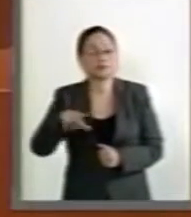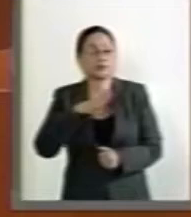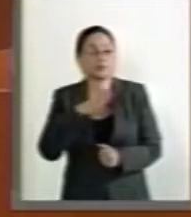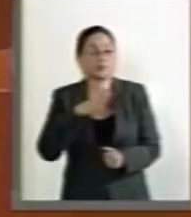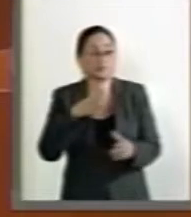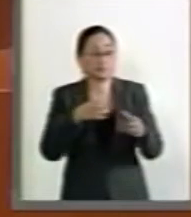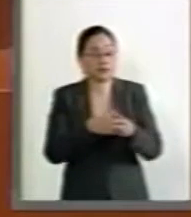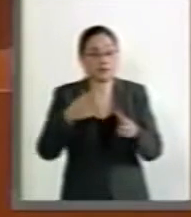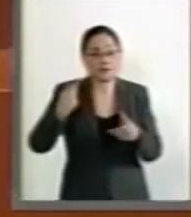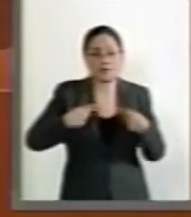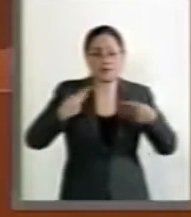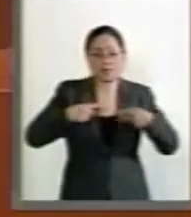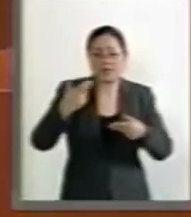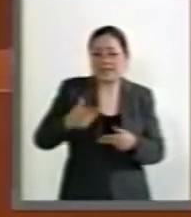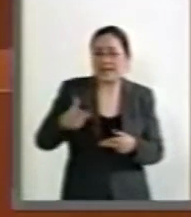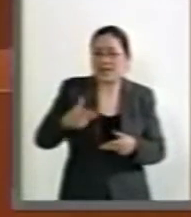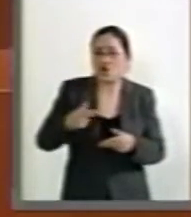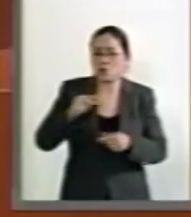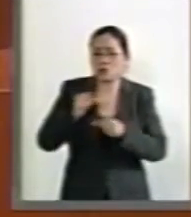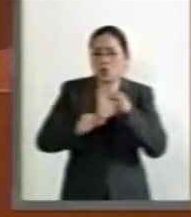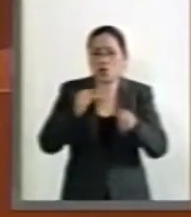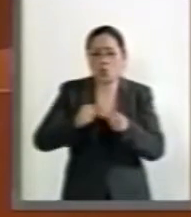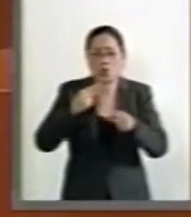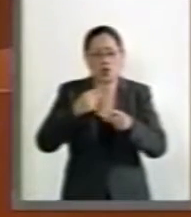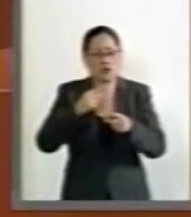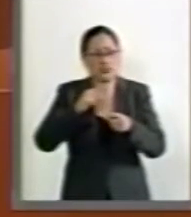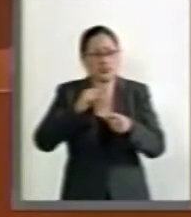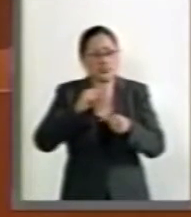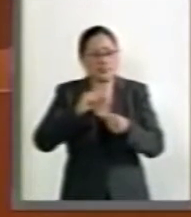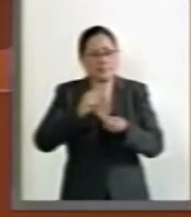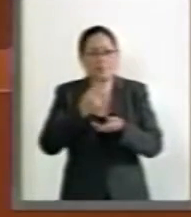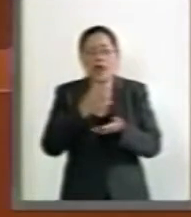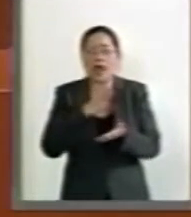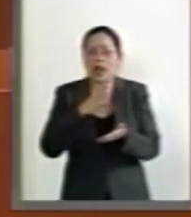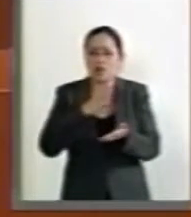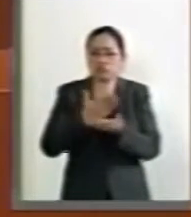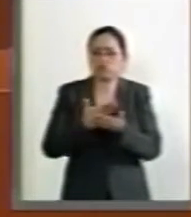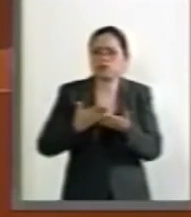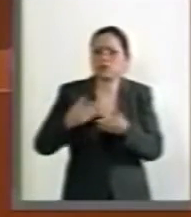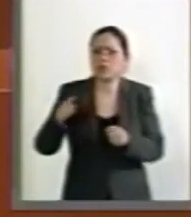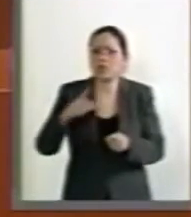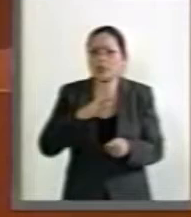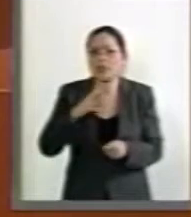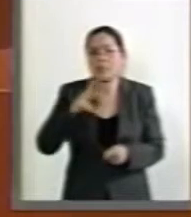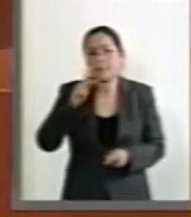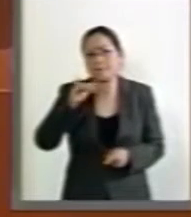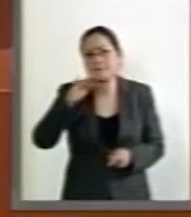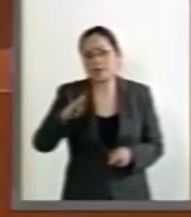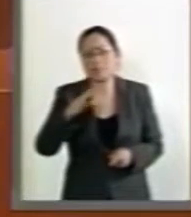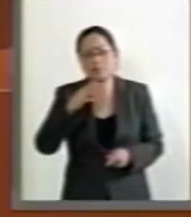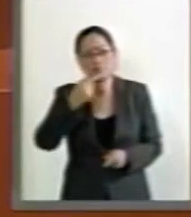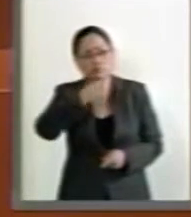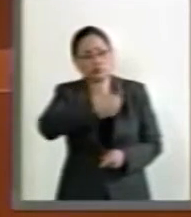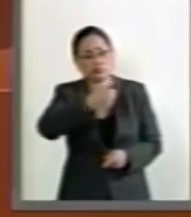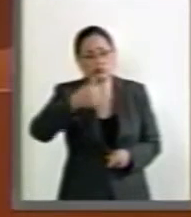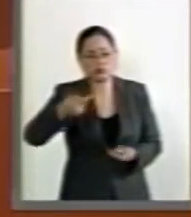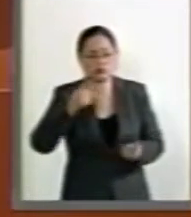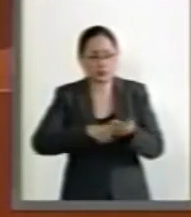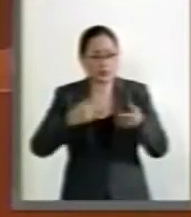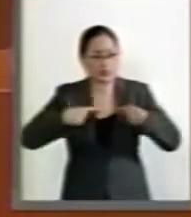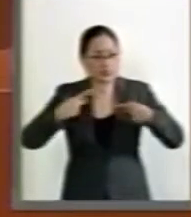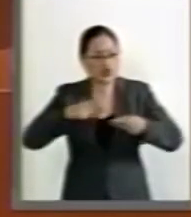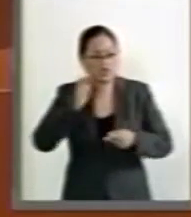fortuna de los ricos se multiplicó por 5, el PIB per cápita solo aumentó